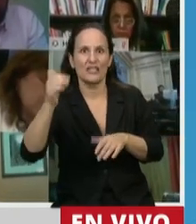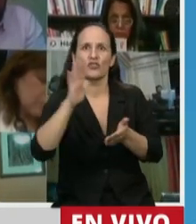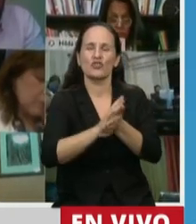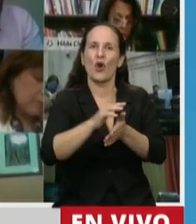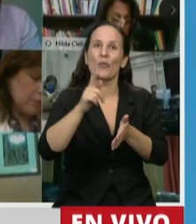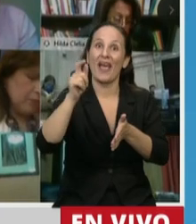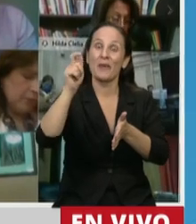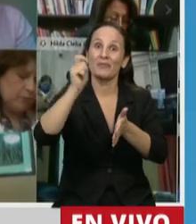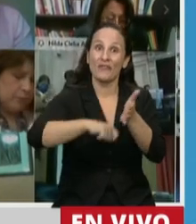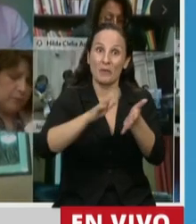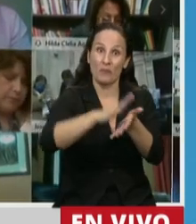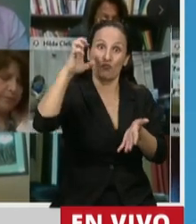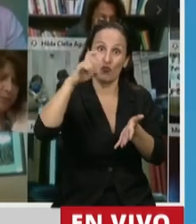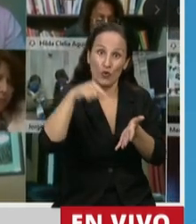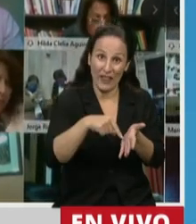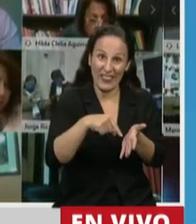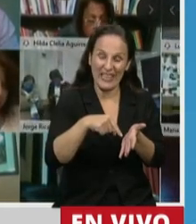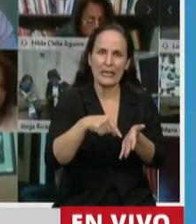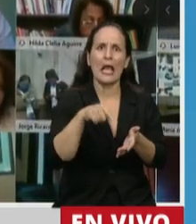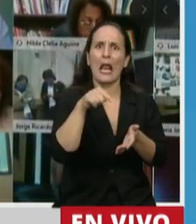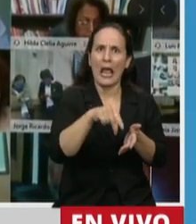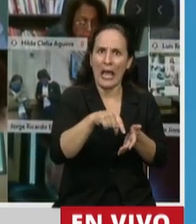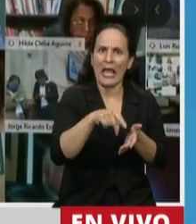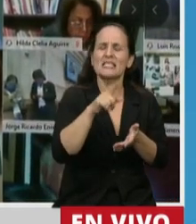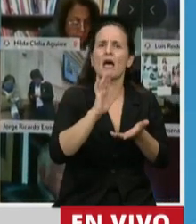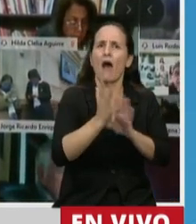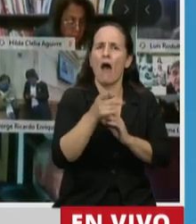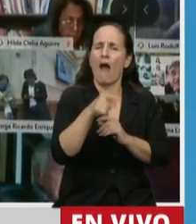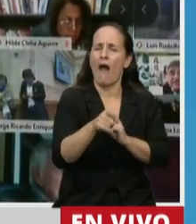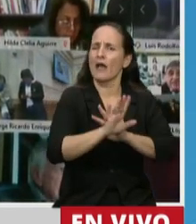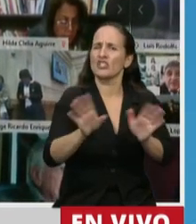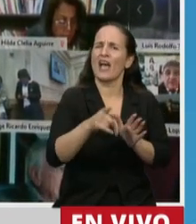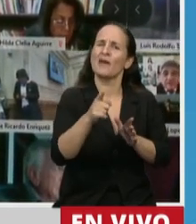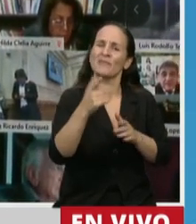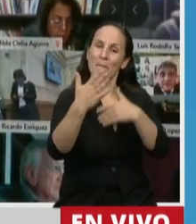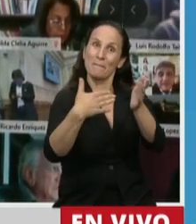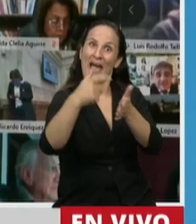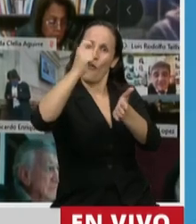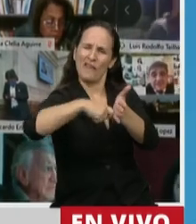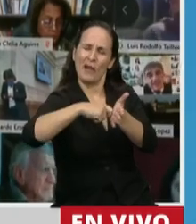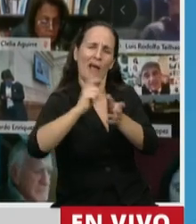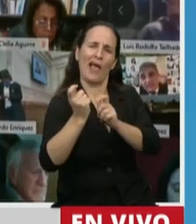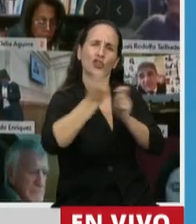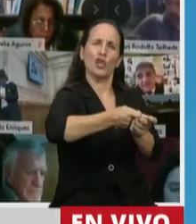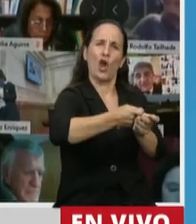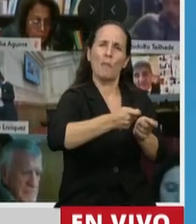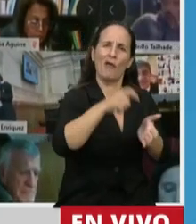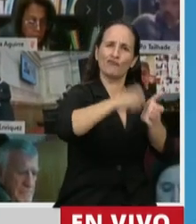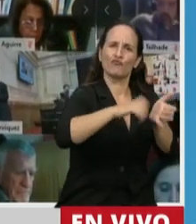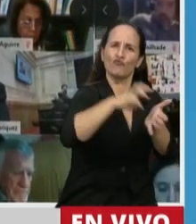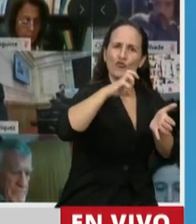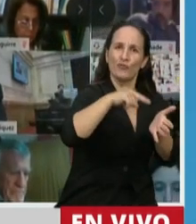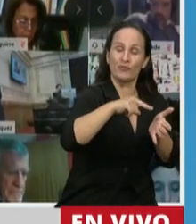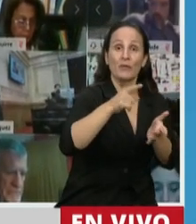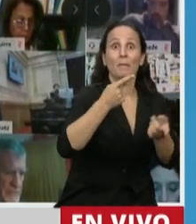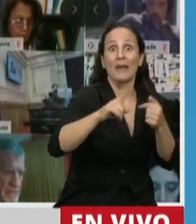y en ese sentido empieza a aparecer la posibilidad de que esa firma manuscrita sea de alguna manera reemplazada por la firma digital, lamentablemente